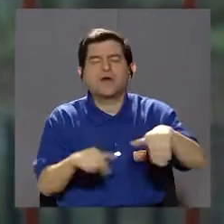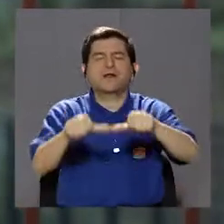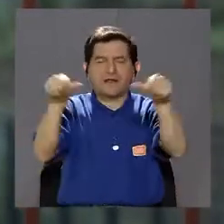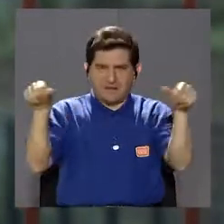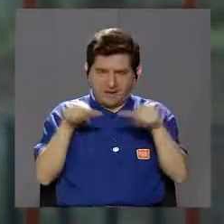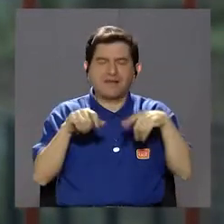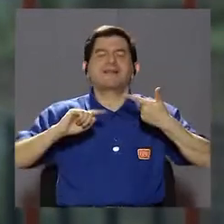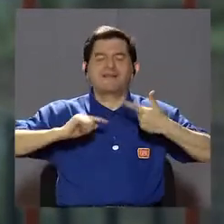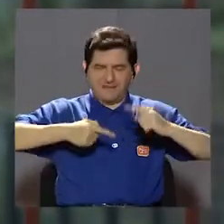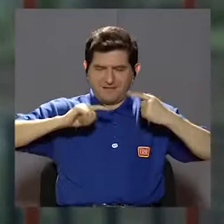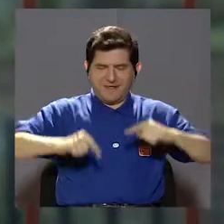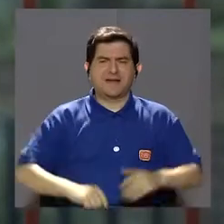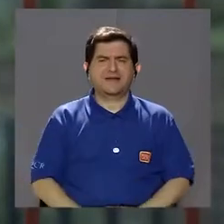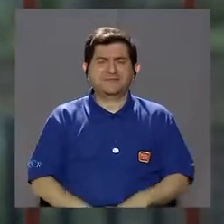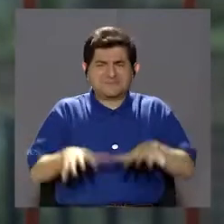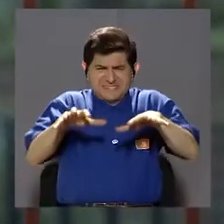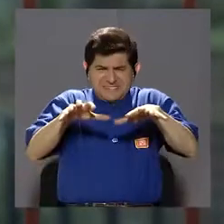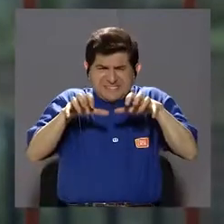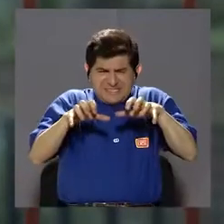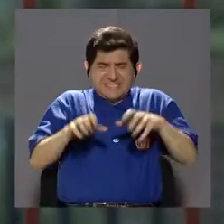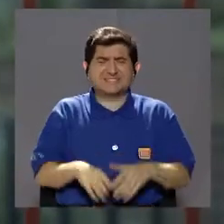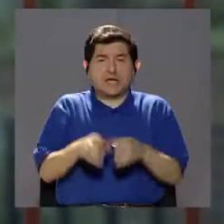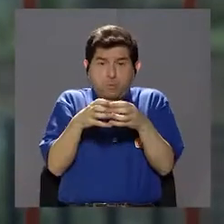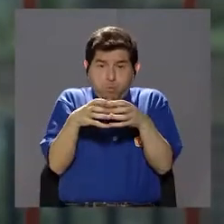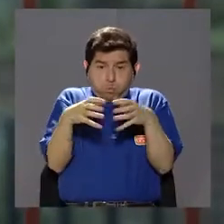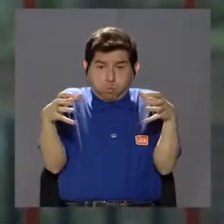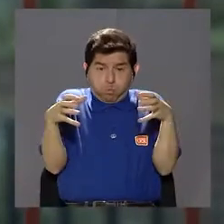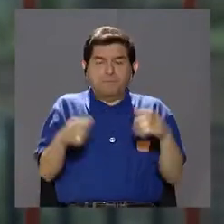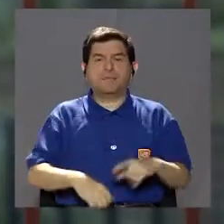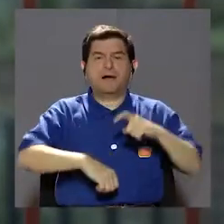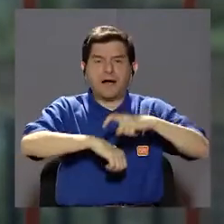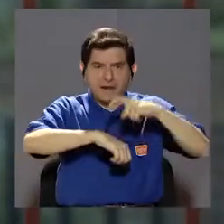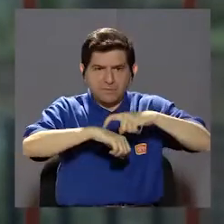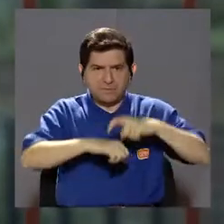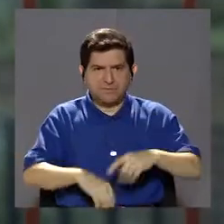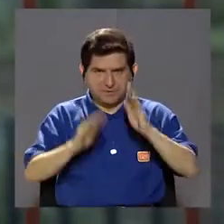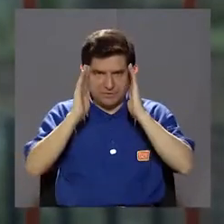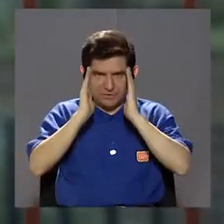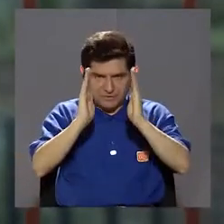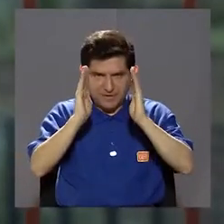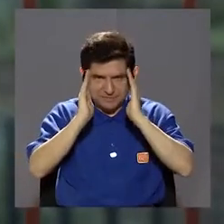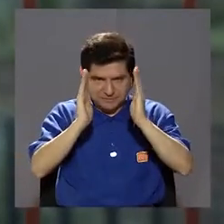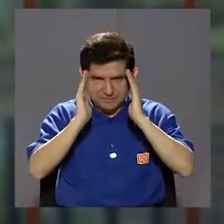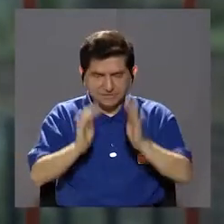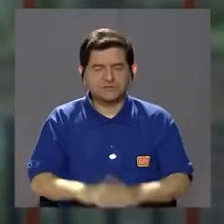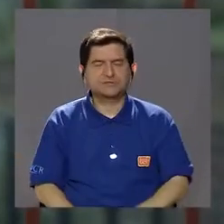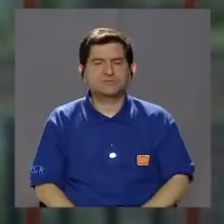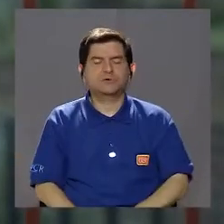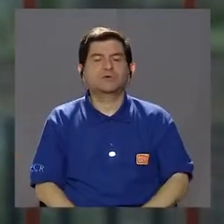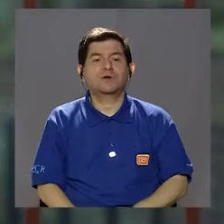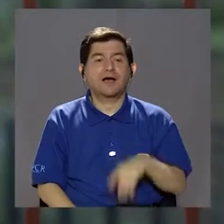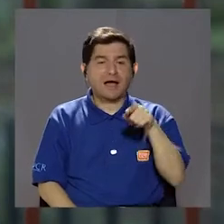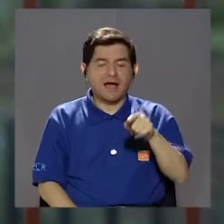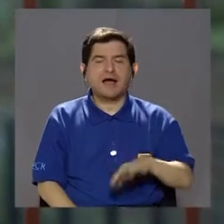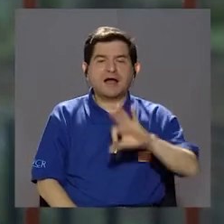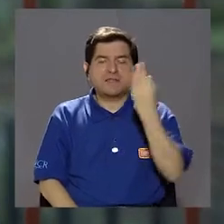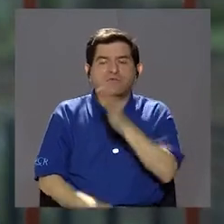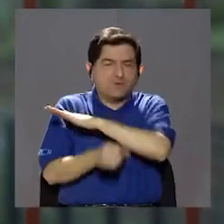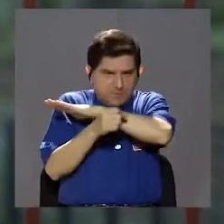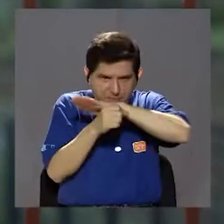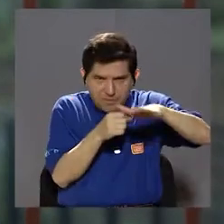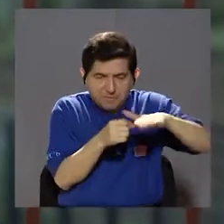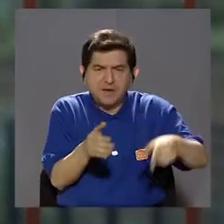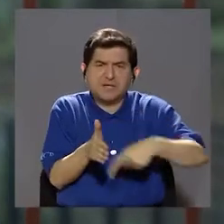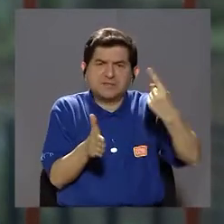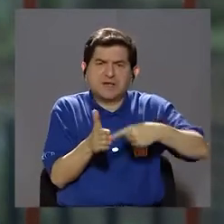que conforma esa zona, porque produce tensión e inflamación. De hecho, a la hora de tratar un espolón, hay que hacerlo de una